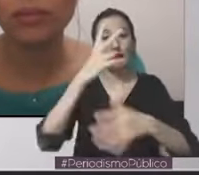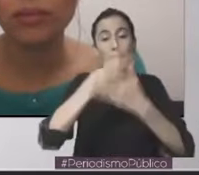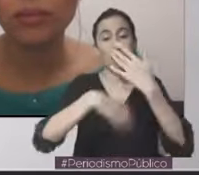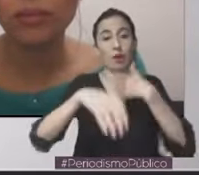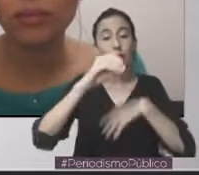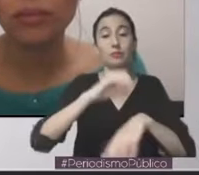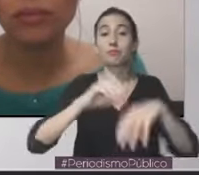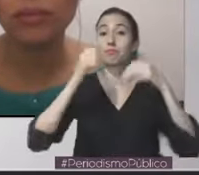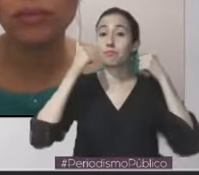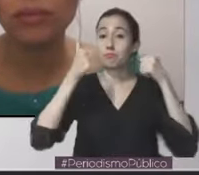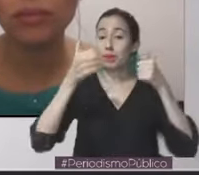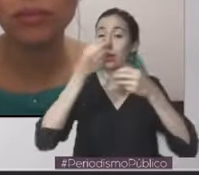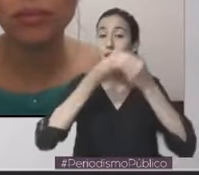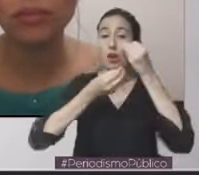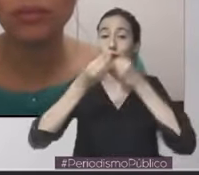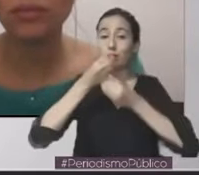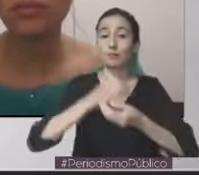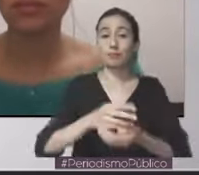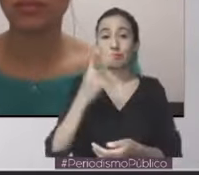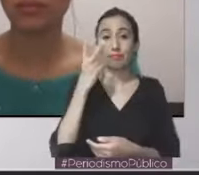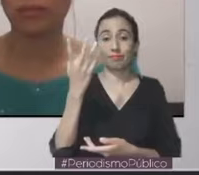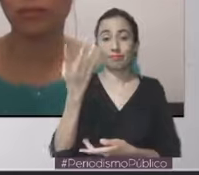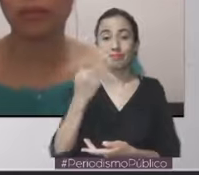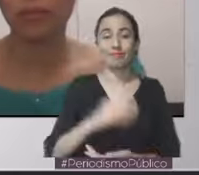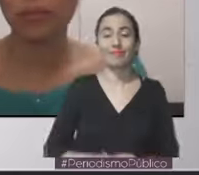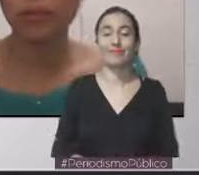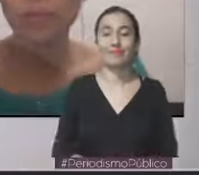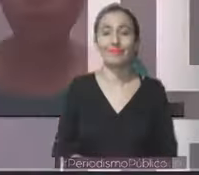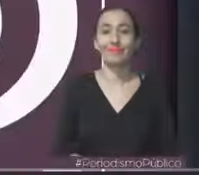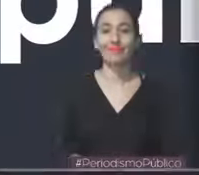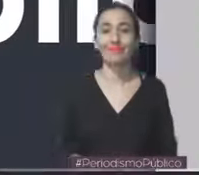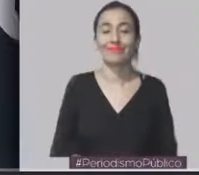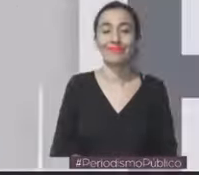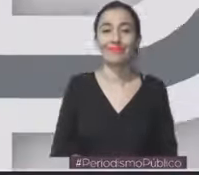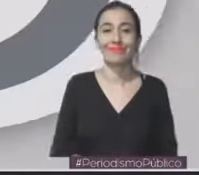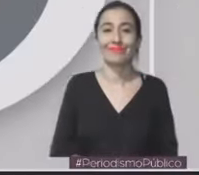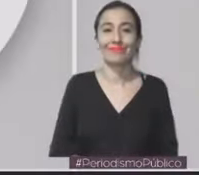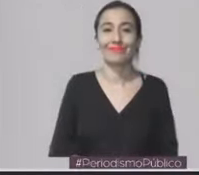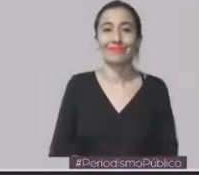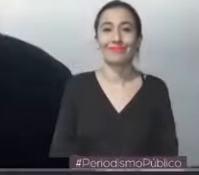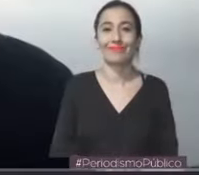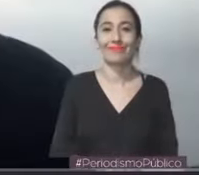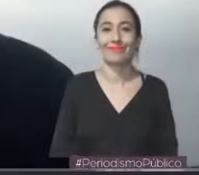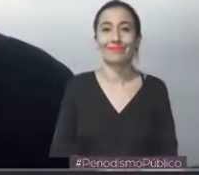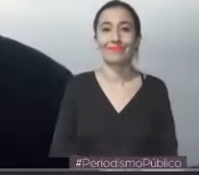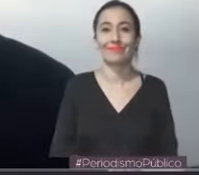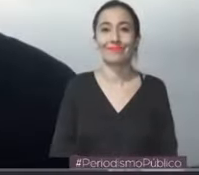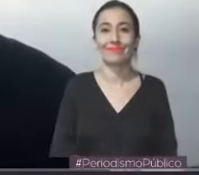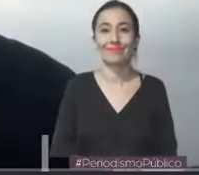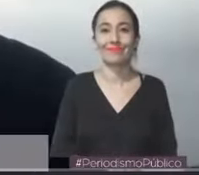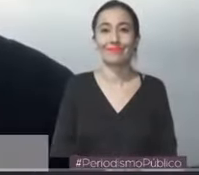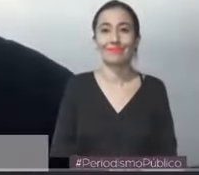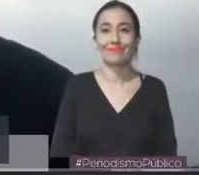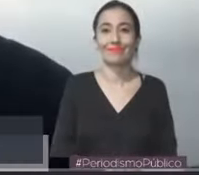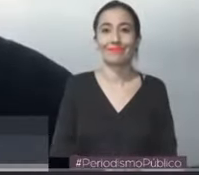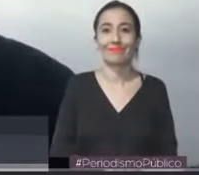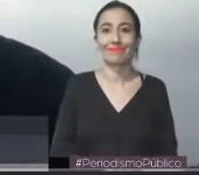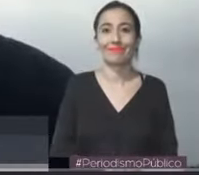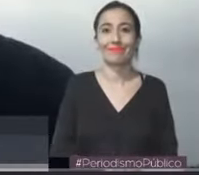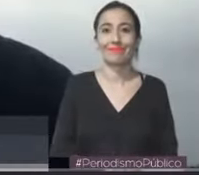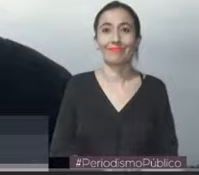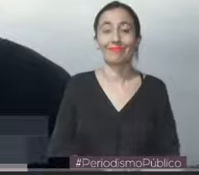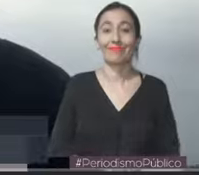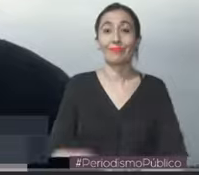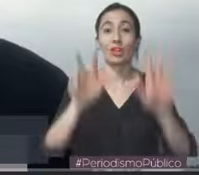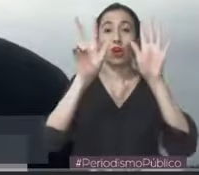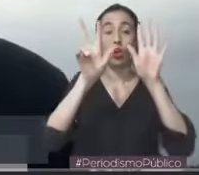en época de coronavirus. Juan Carlos Figueroa con el informe. Vamos ocho meses de pandemia y casi el mismo tiempo en cuarentena para